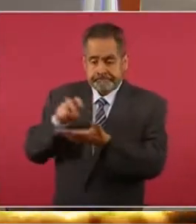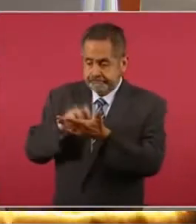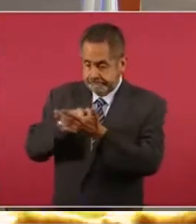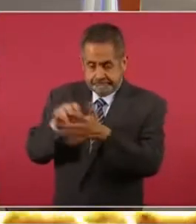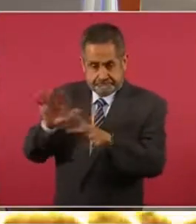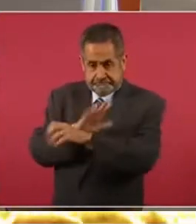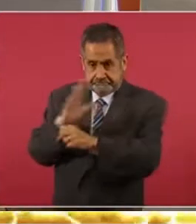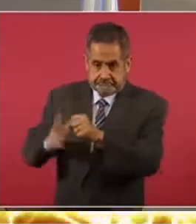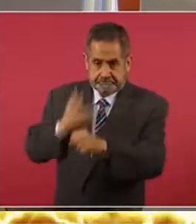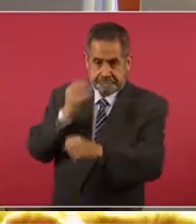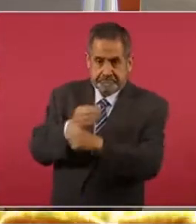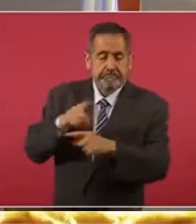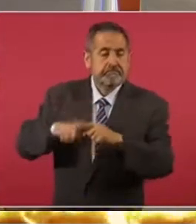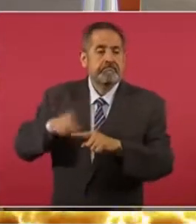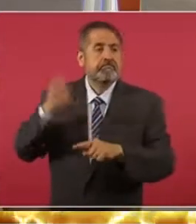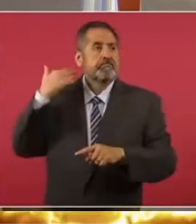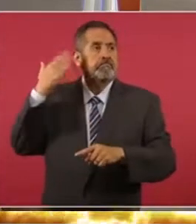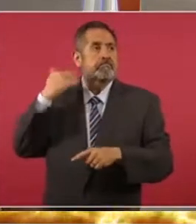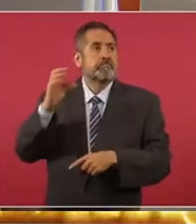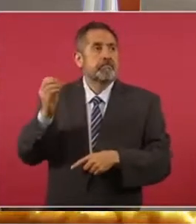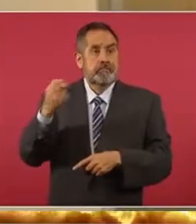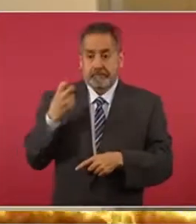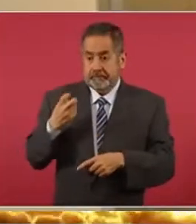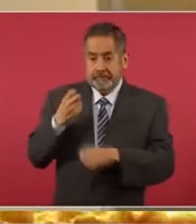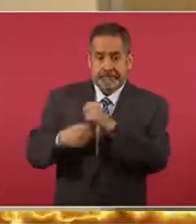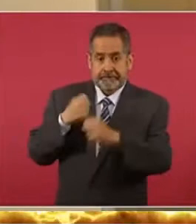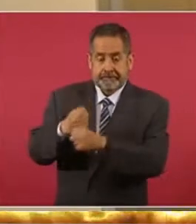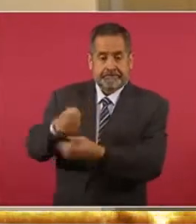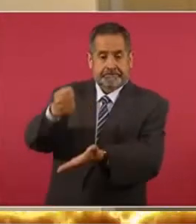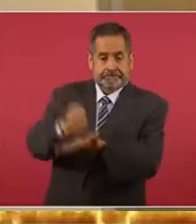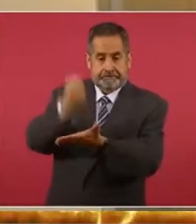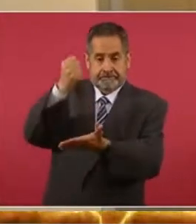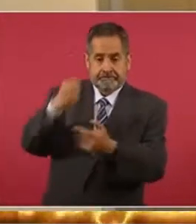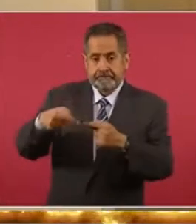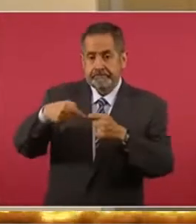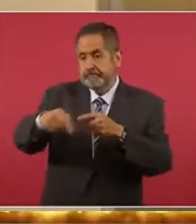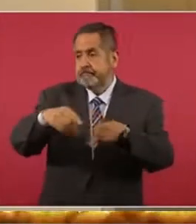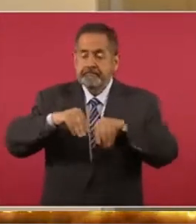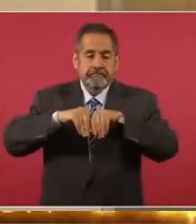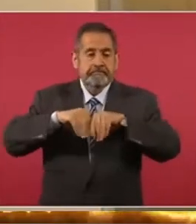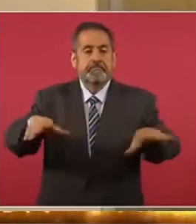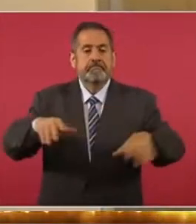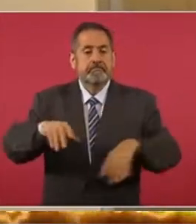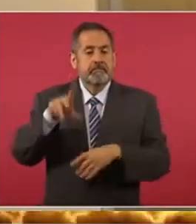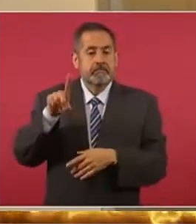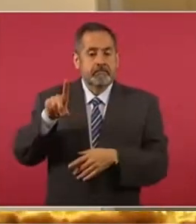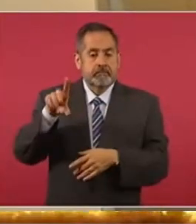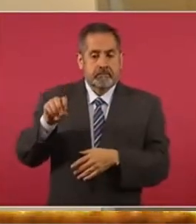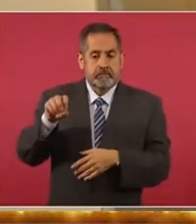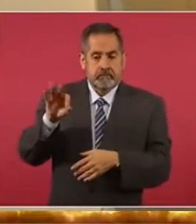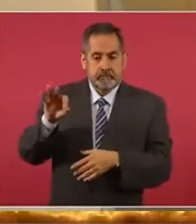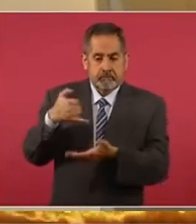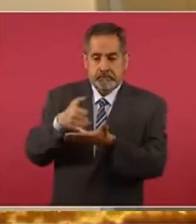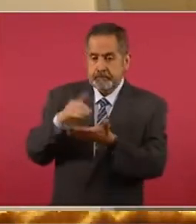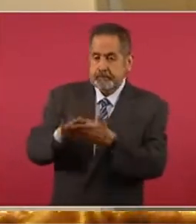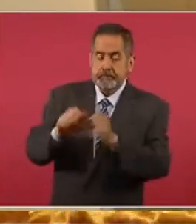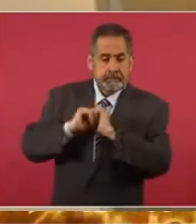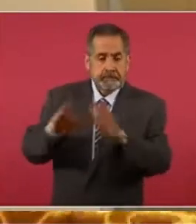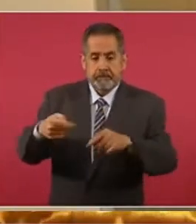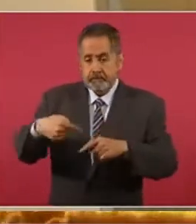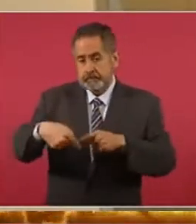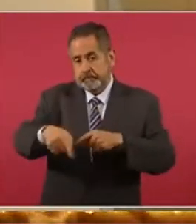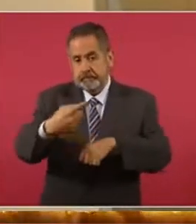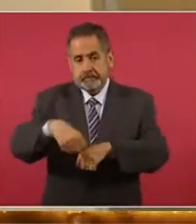que fue aprobada en octubre de este año y que está próxima a ser publicada en el Diario Oficial de la Federación esta